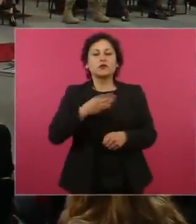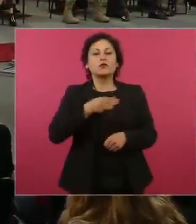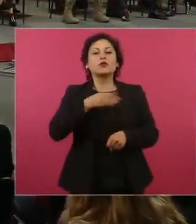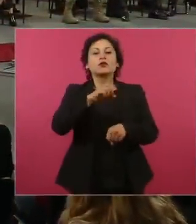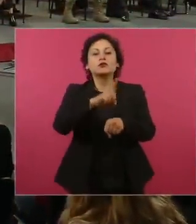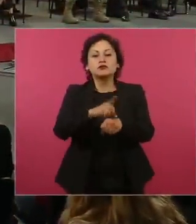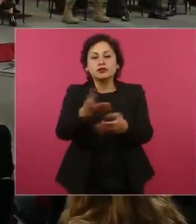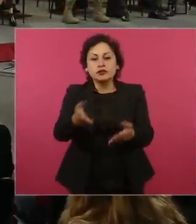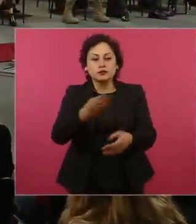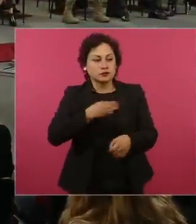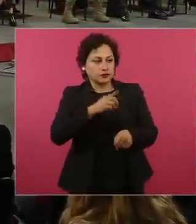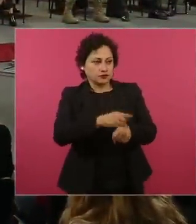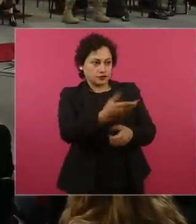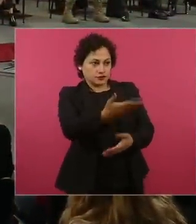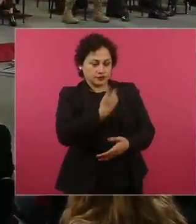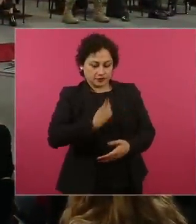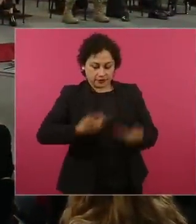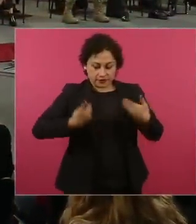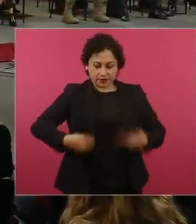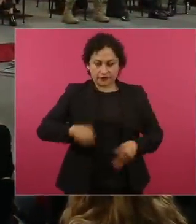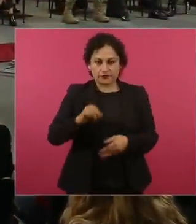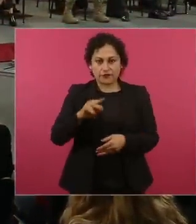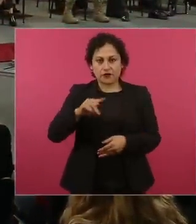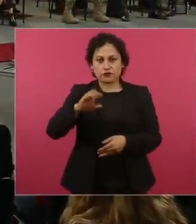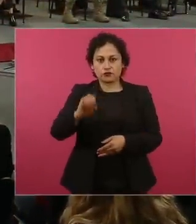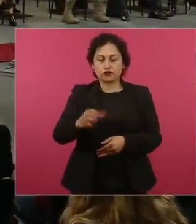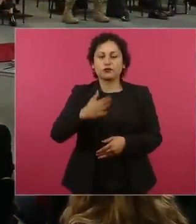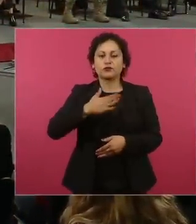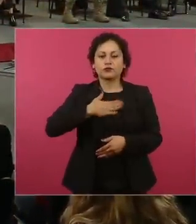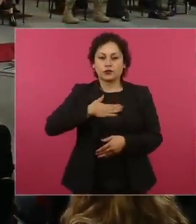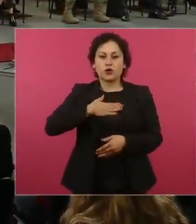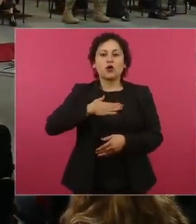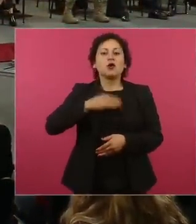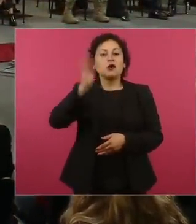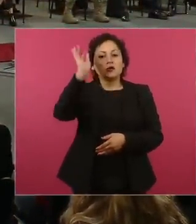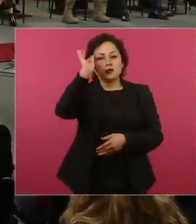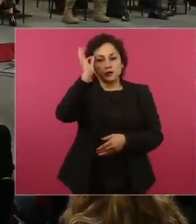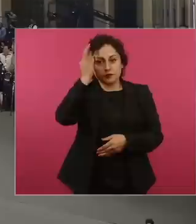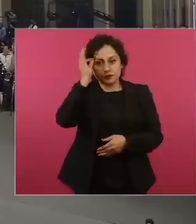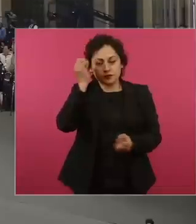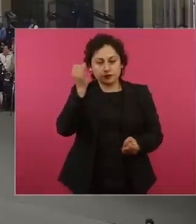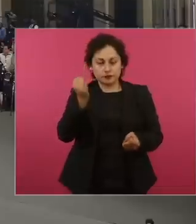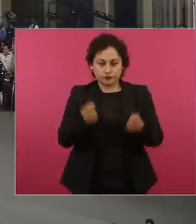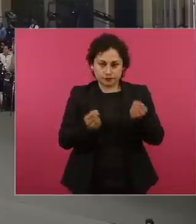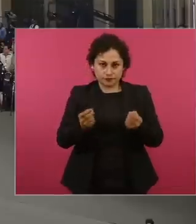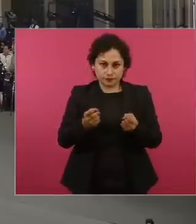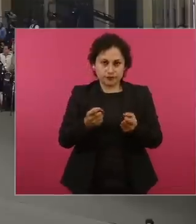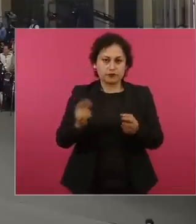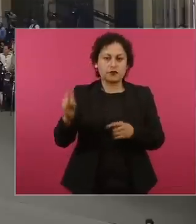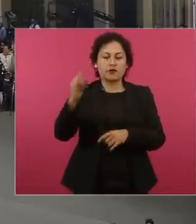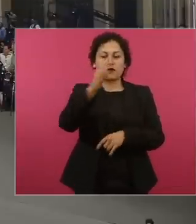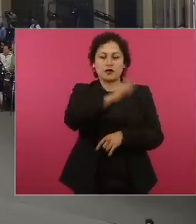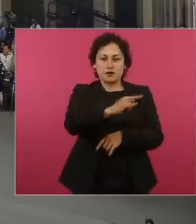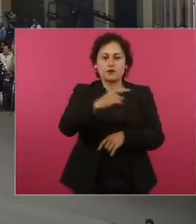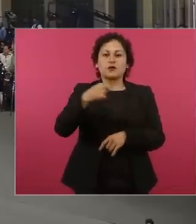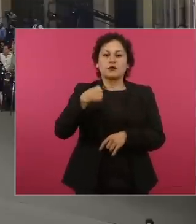Fausto Guerrero Díaz, sobrecargo jubilado de Mexicana Aviación y presidente de la Asociación de Jubilados.